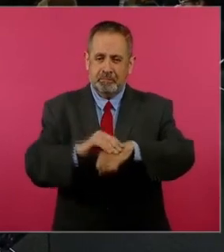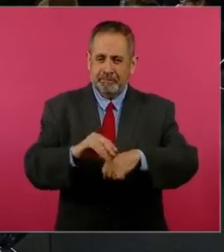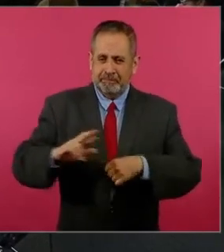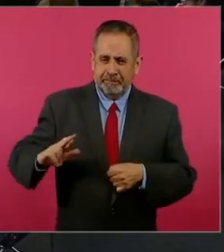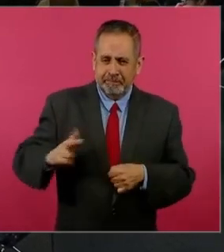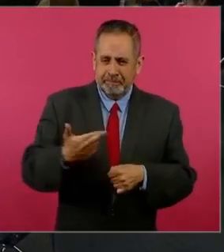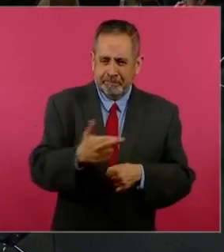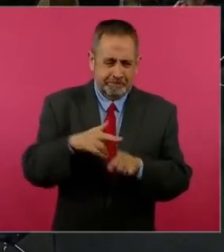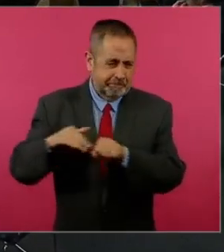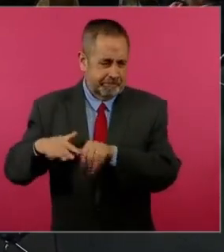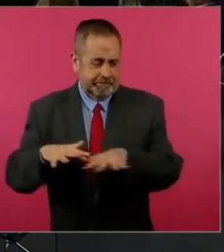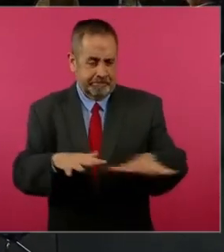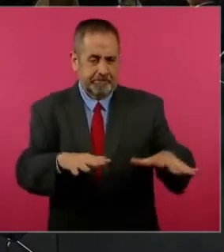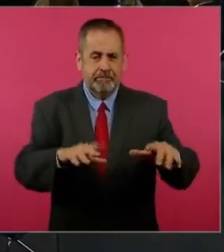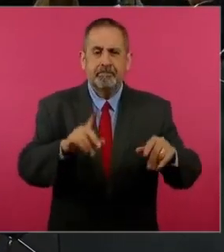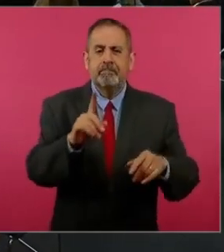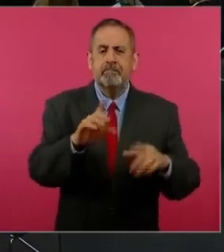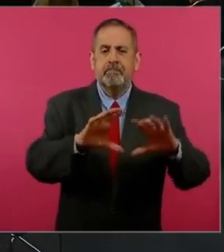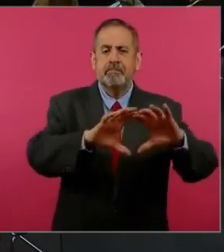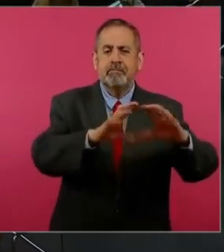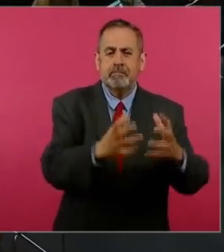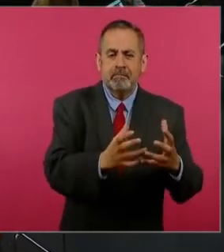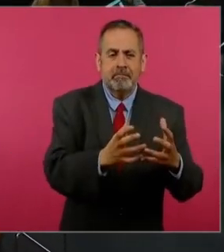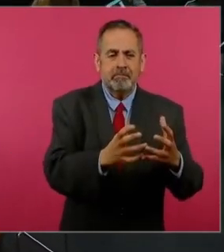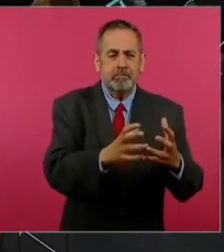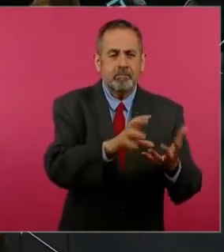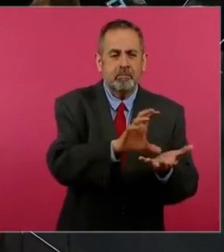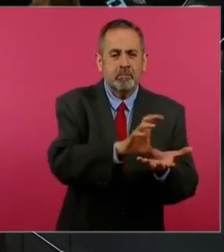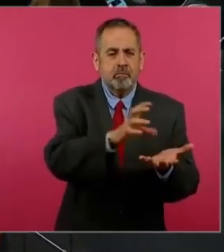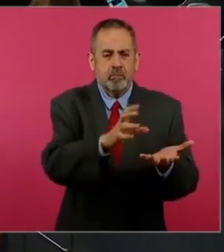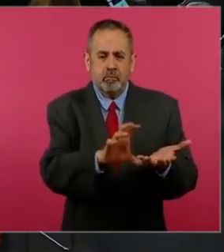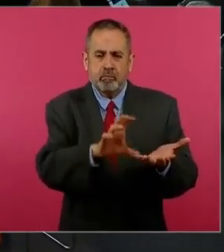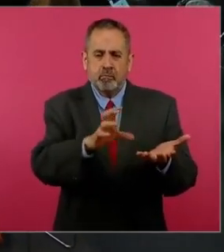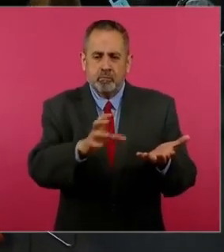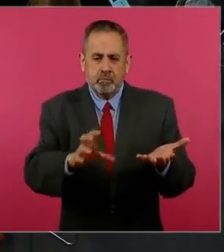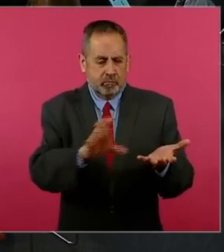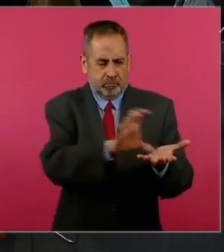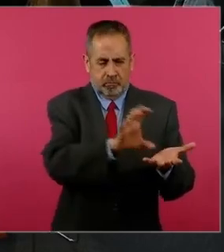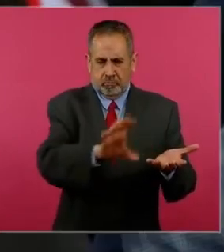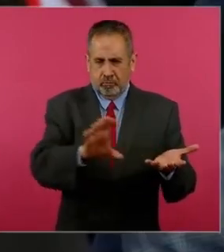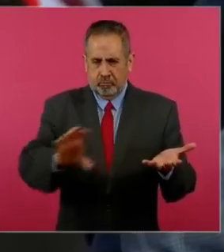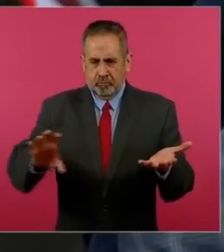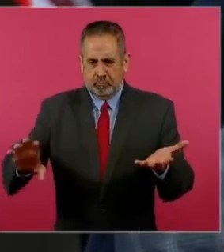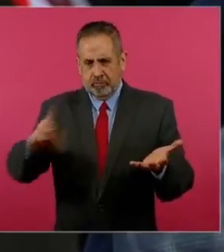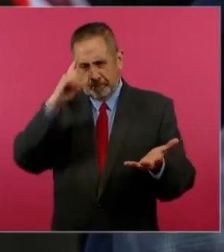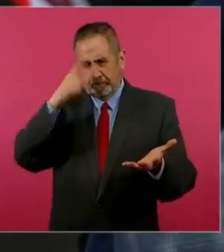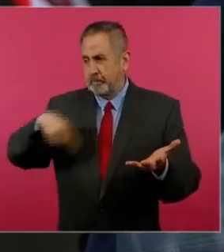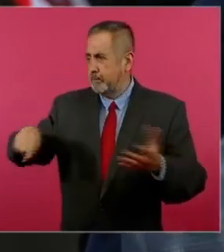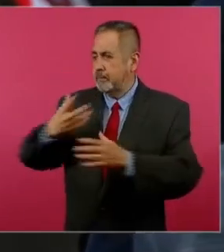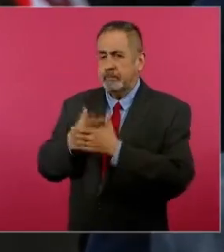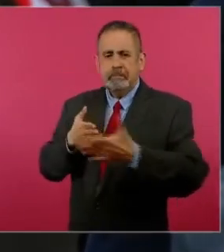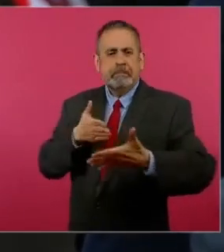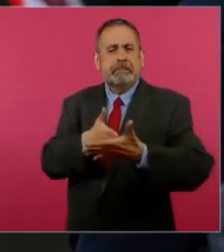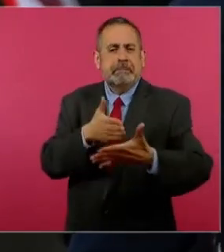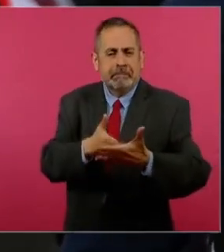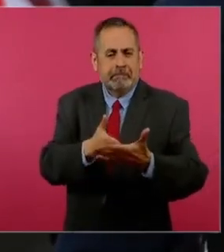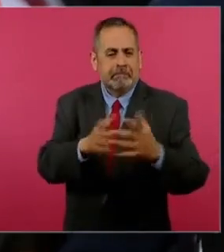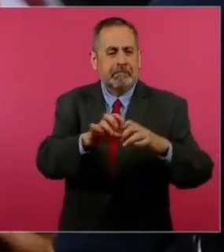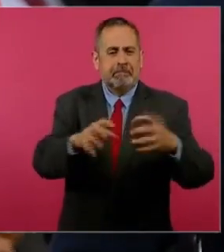sobre el río Bravo para inhibir obviamente la llegada de migrantes hacia Estados Unidos. Pues,